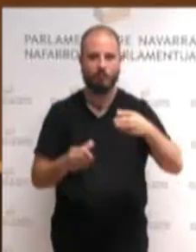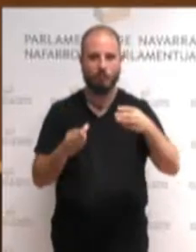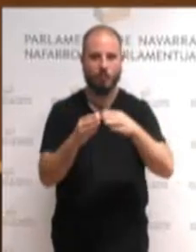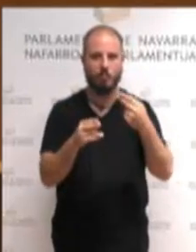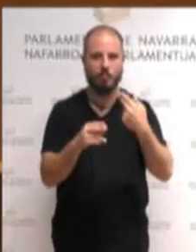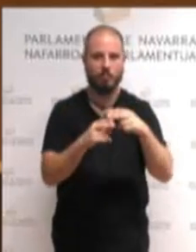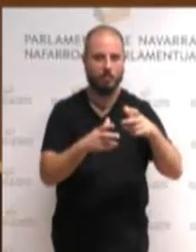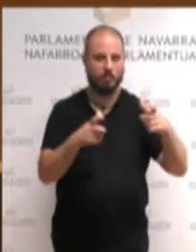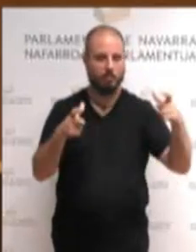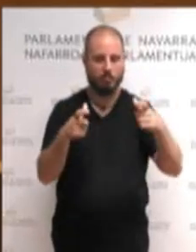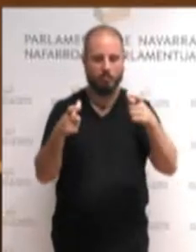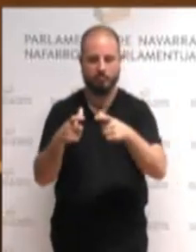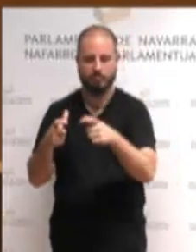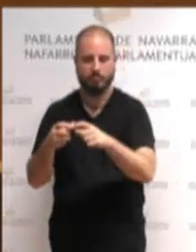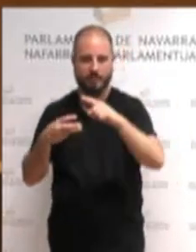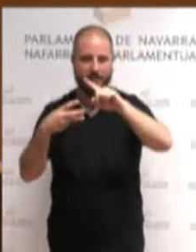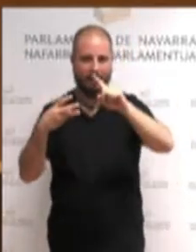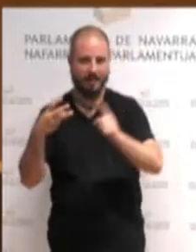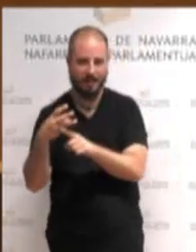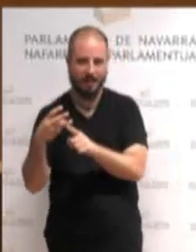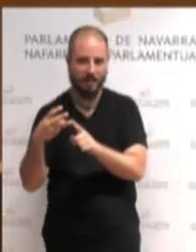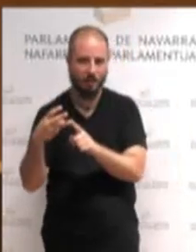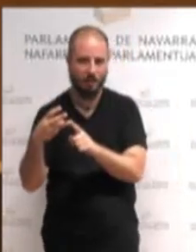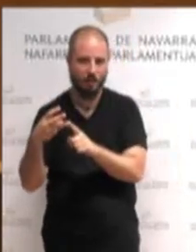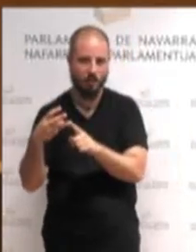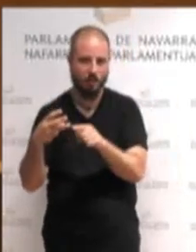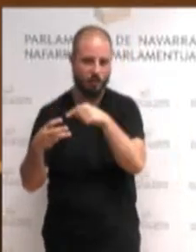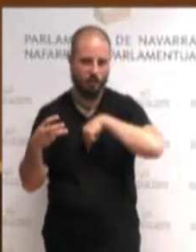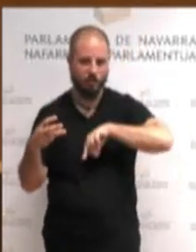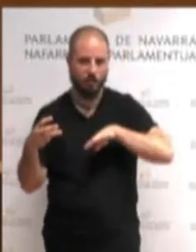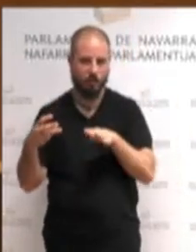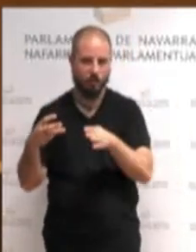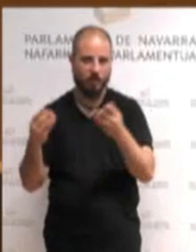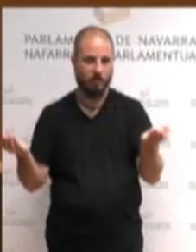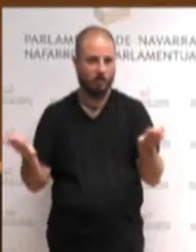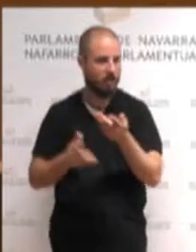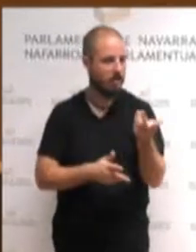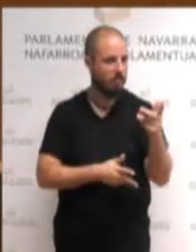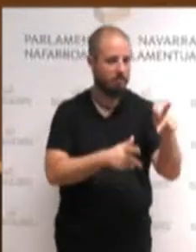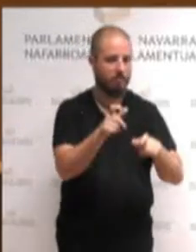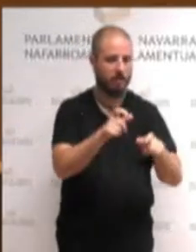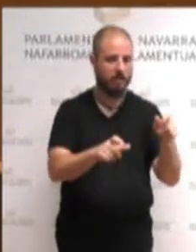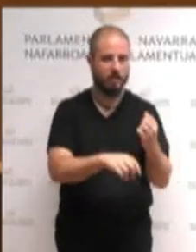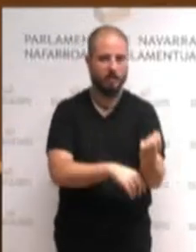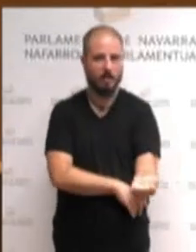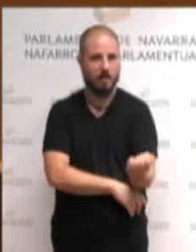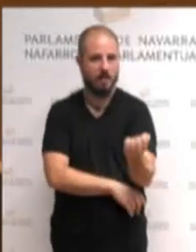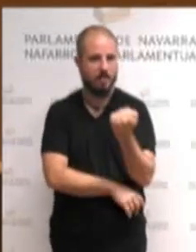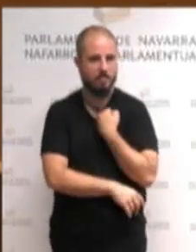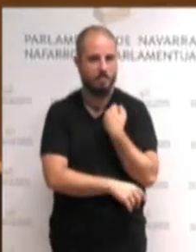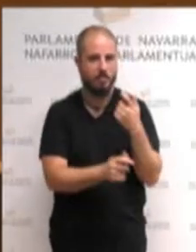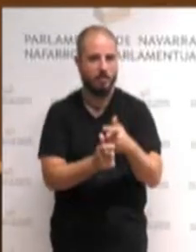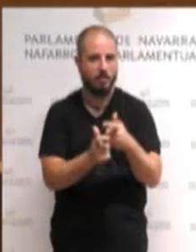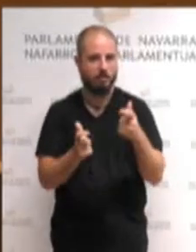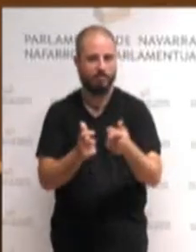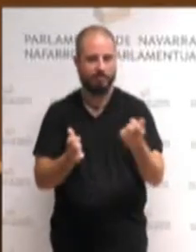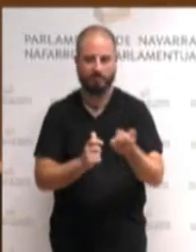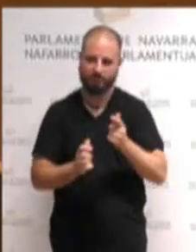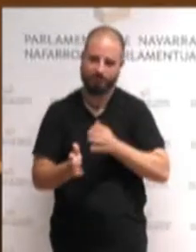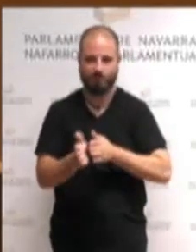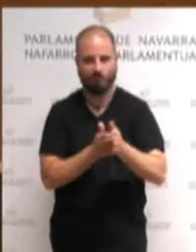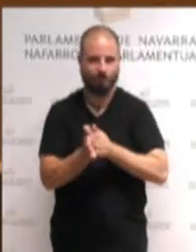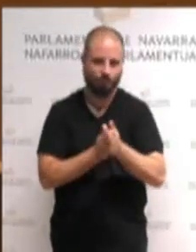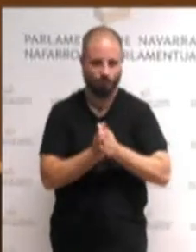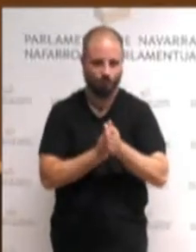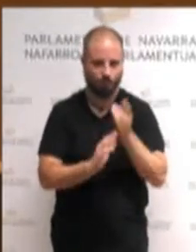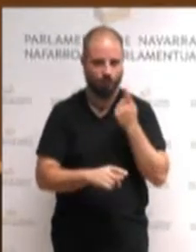Eta creciente apoyo de los sectores populares el que nos da fuerzas y nos anima a seguir trabajando en la